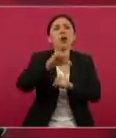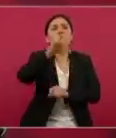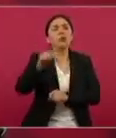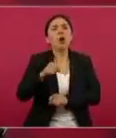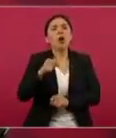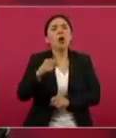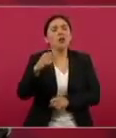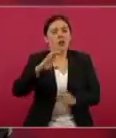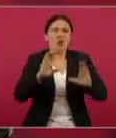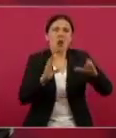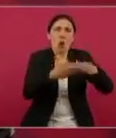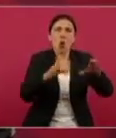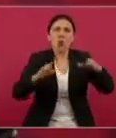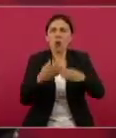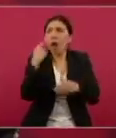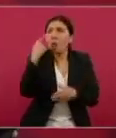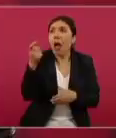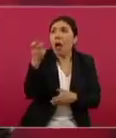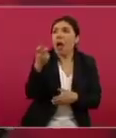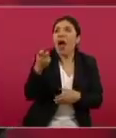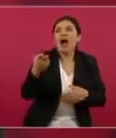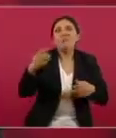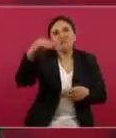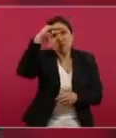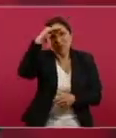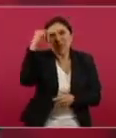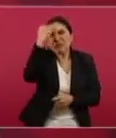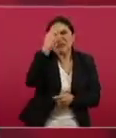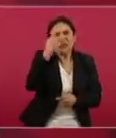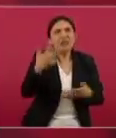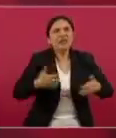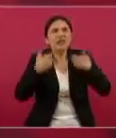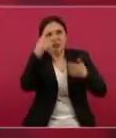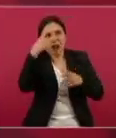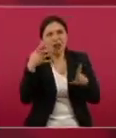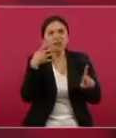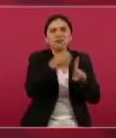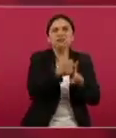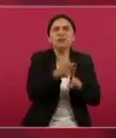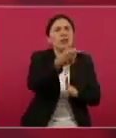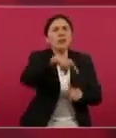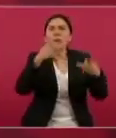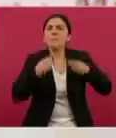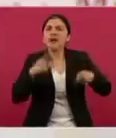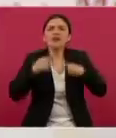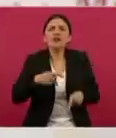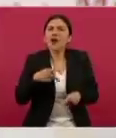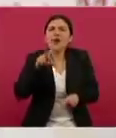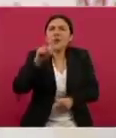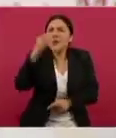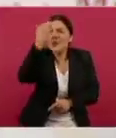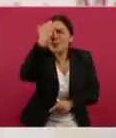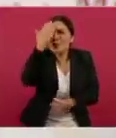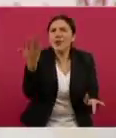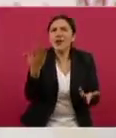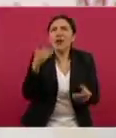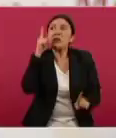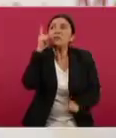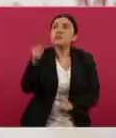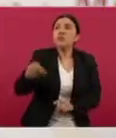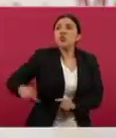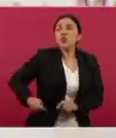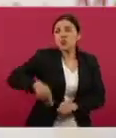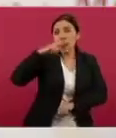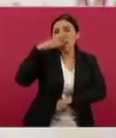que son caldo de cultivo para que algunos sujetos sin información criminalicen o señalen